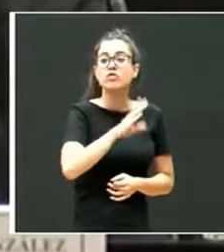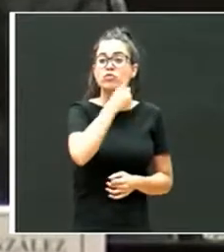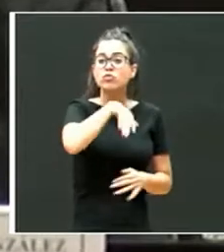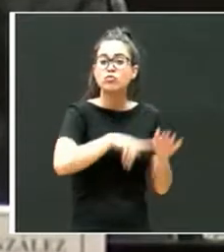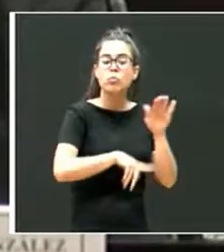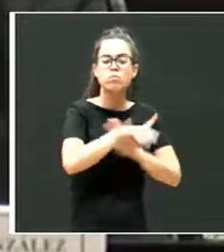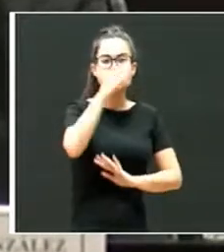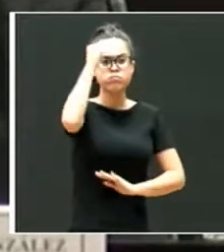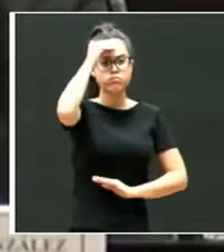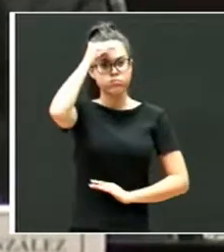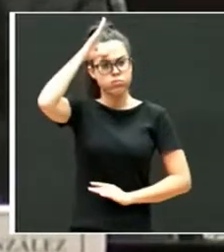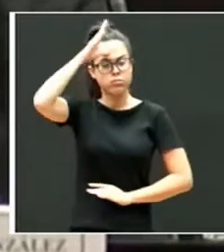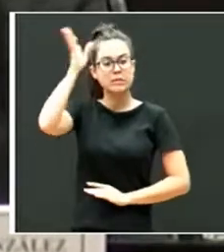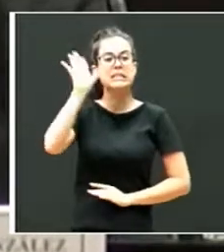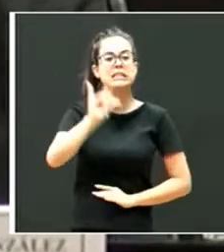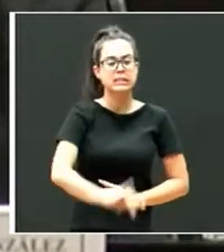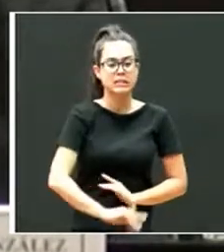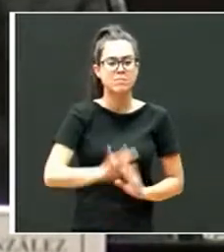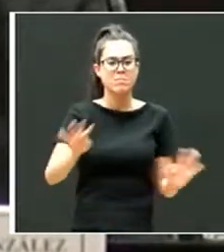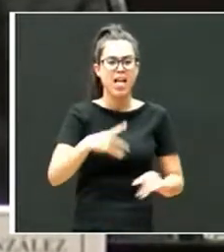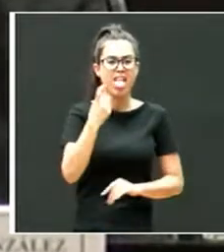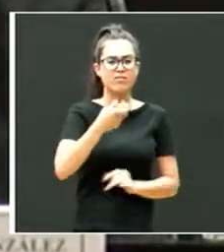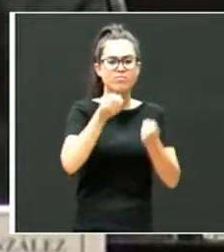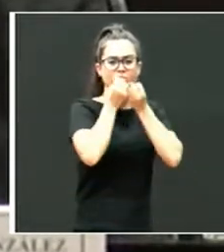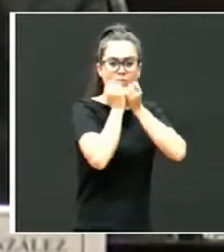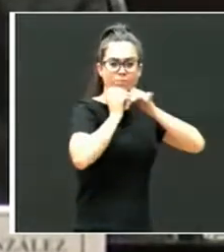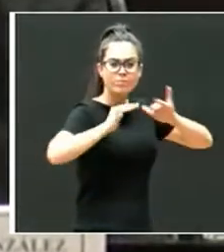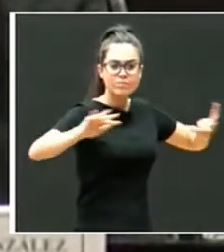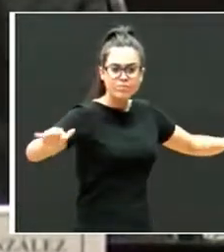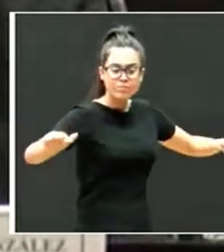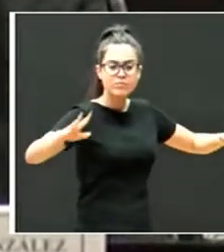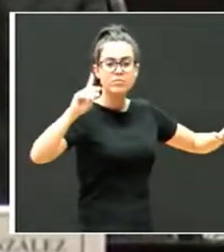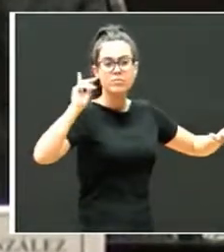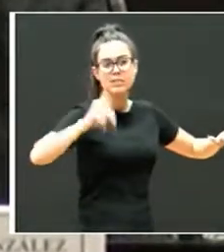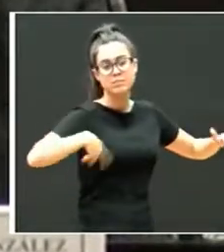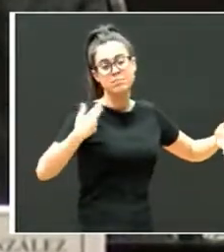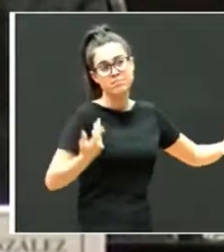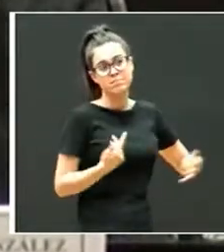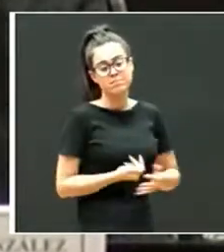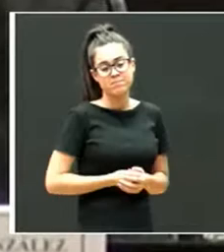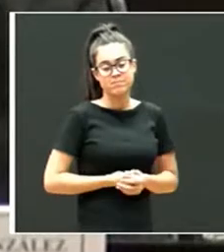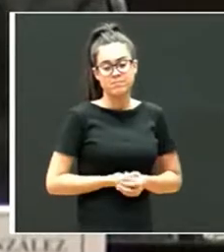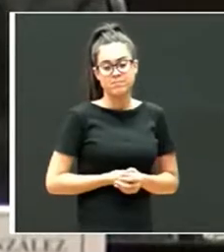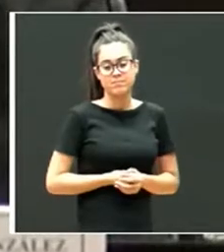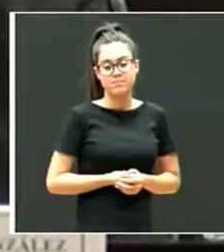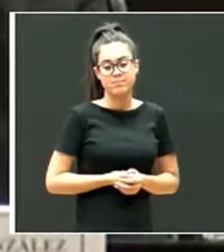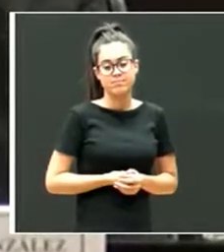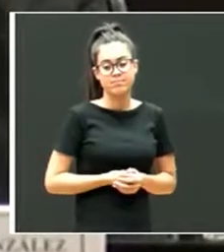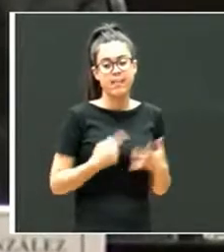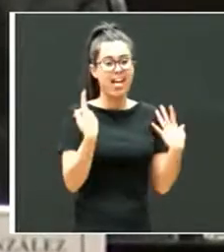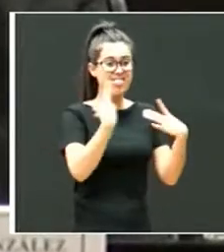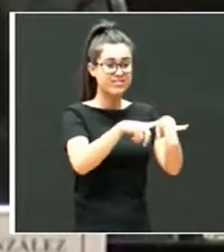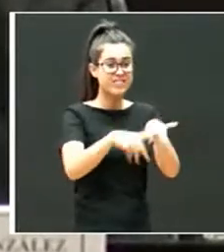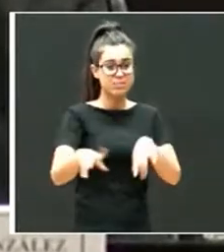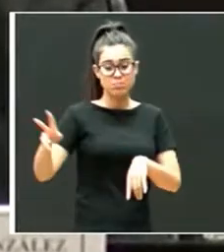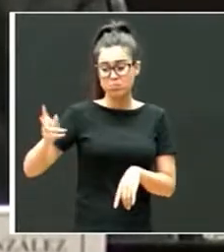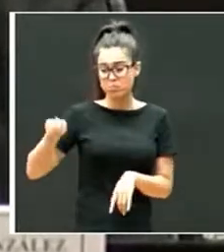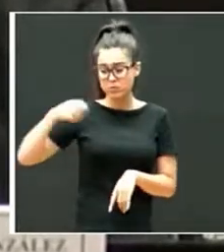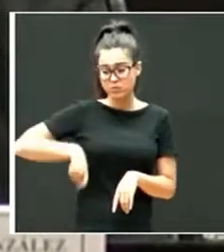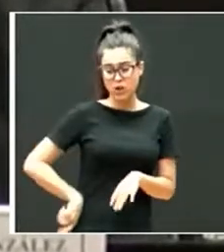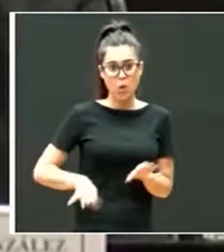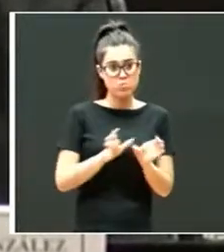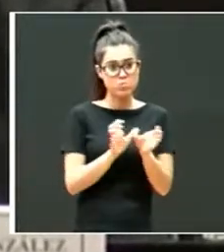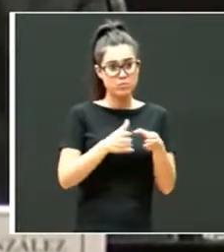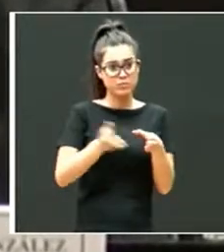conocimiento pero falta difundir, divulgar, hacer llegar a los distintos profesionales que en algún momento se